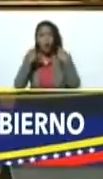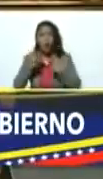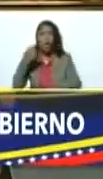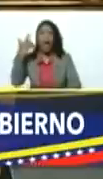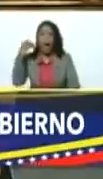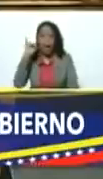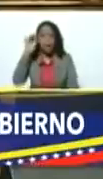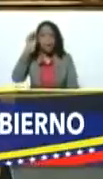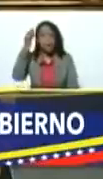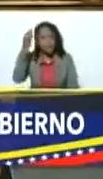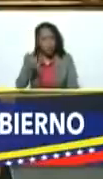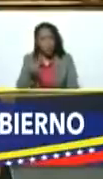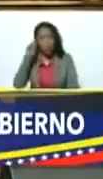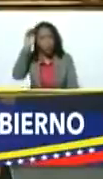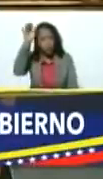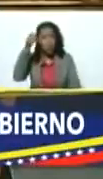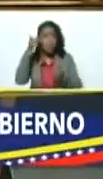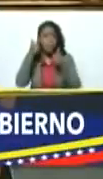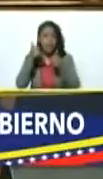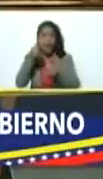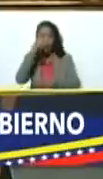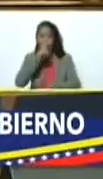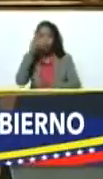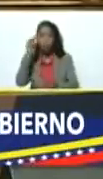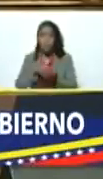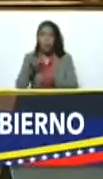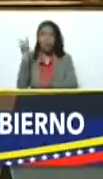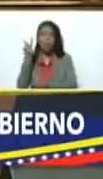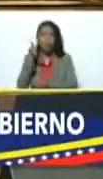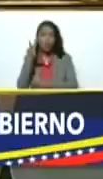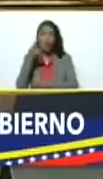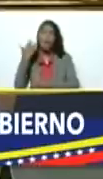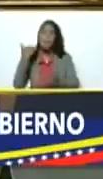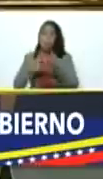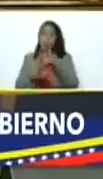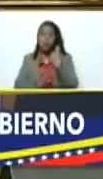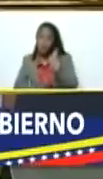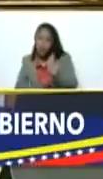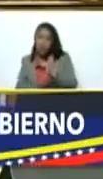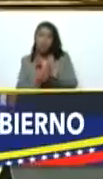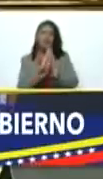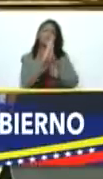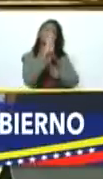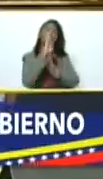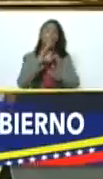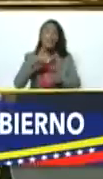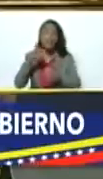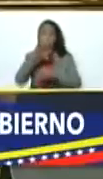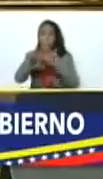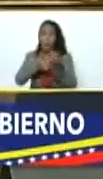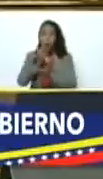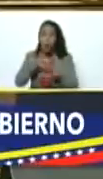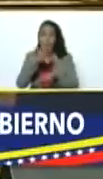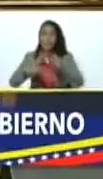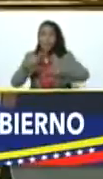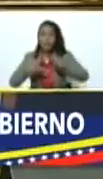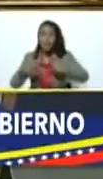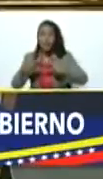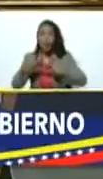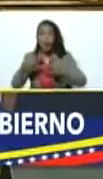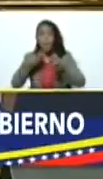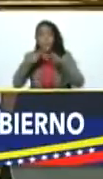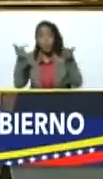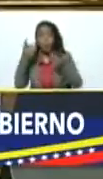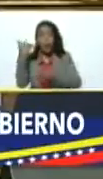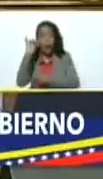la seguridad que nos va a ir bien y el año 2022 vamos a remontar la cuesta de los problemas de servicios públicos que tiene